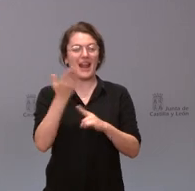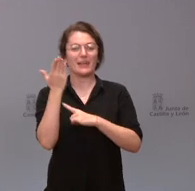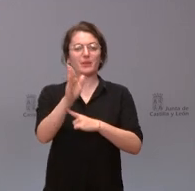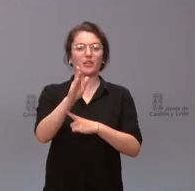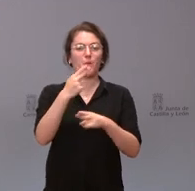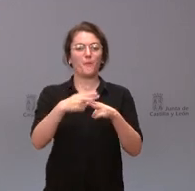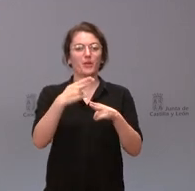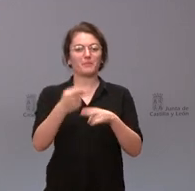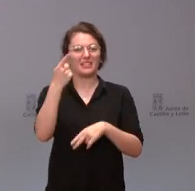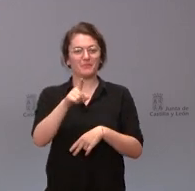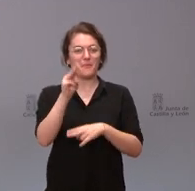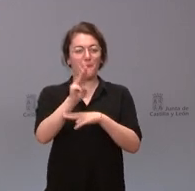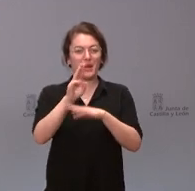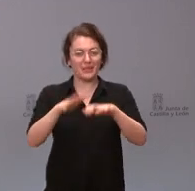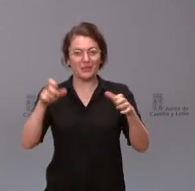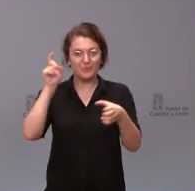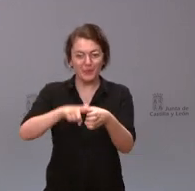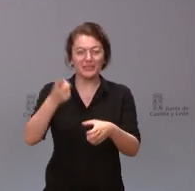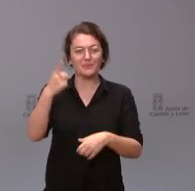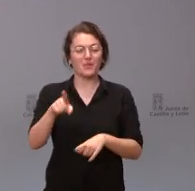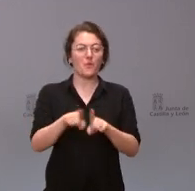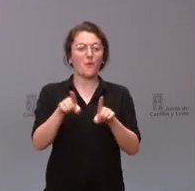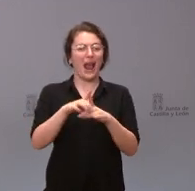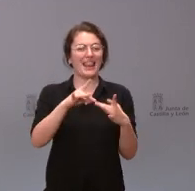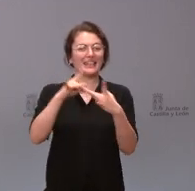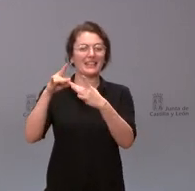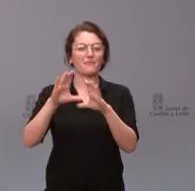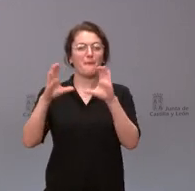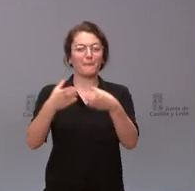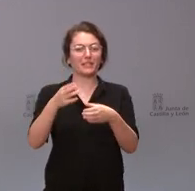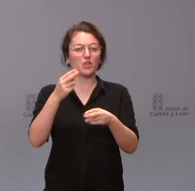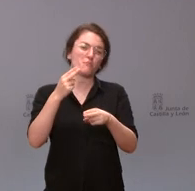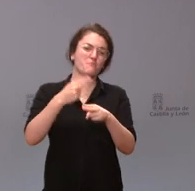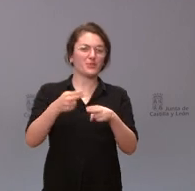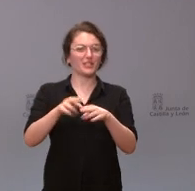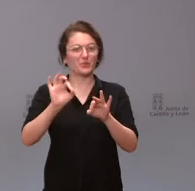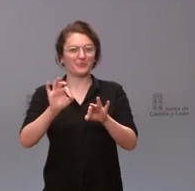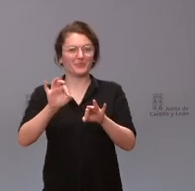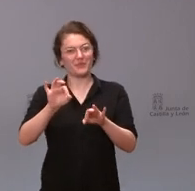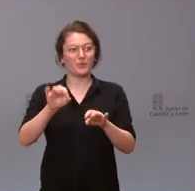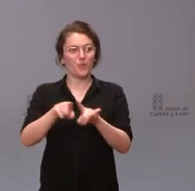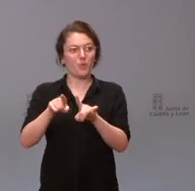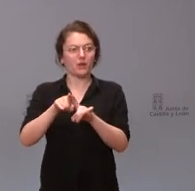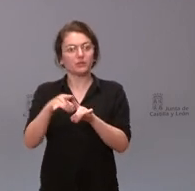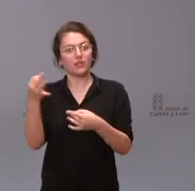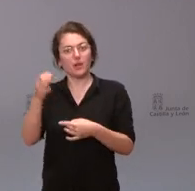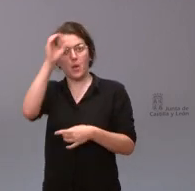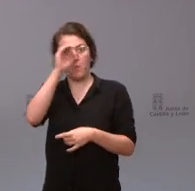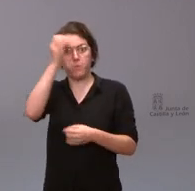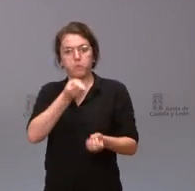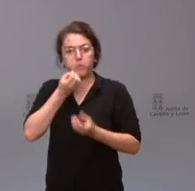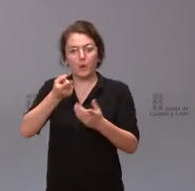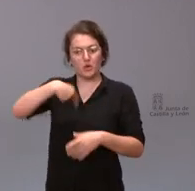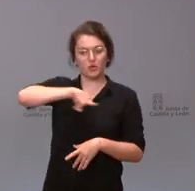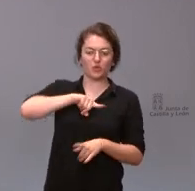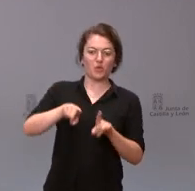además es parlamentario y es líder de un partido político con mayor motivo para que lo pueda hacer no seremos nosotros quienes